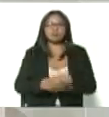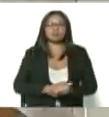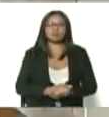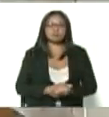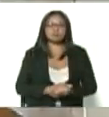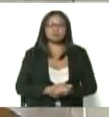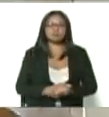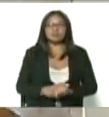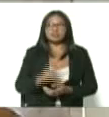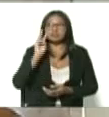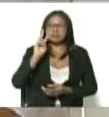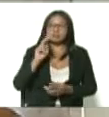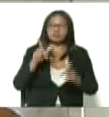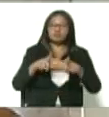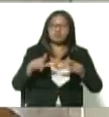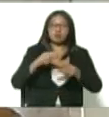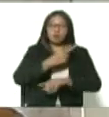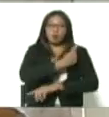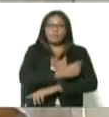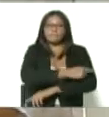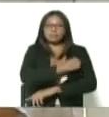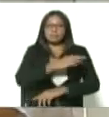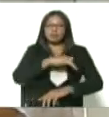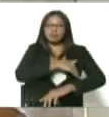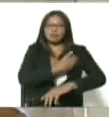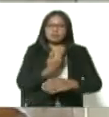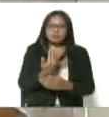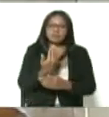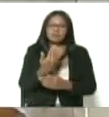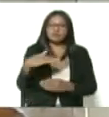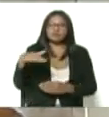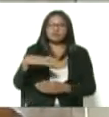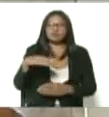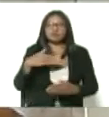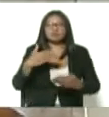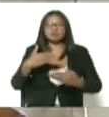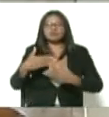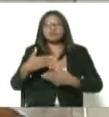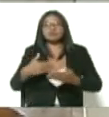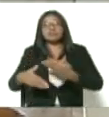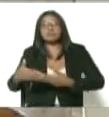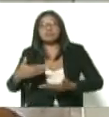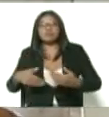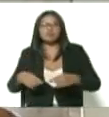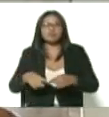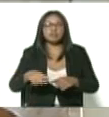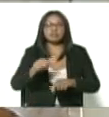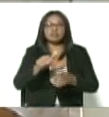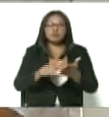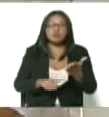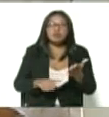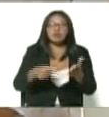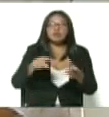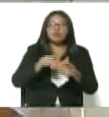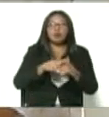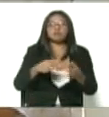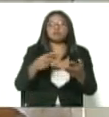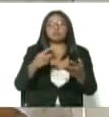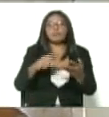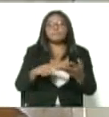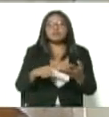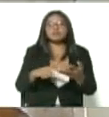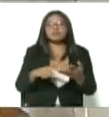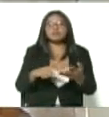hacen observación este es un hospital universitario que cuenta con servicios de cirugía medicina y actualmente hospital centinela